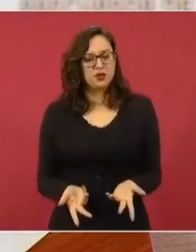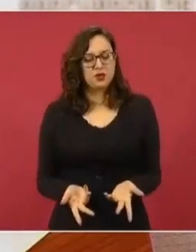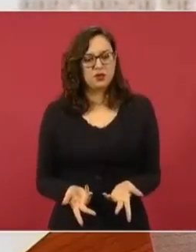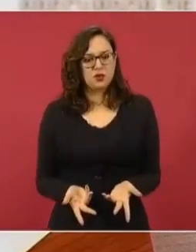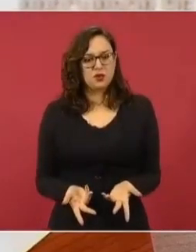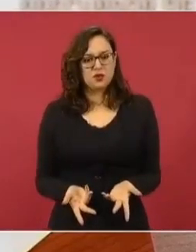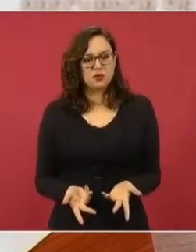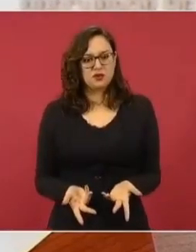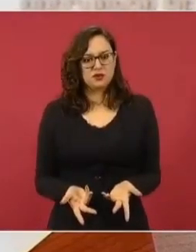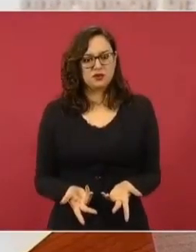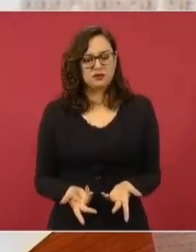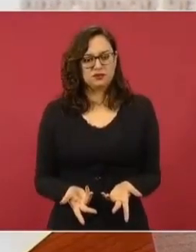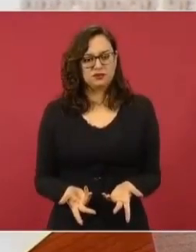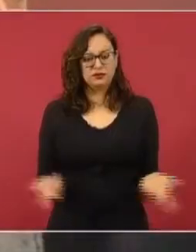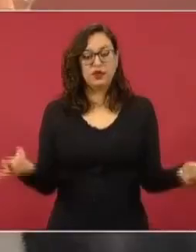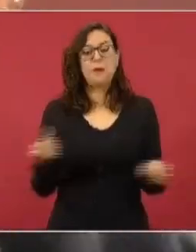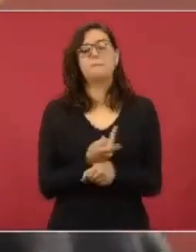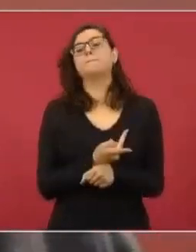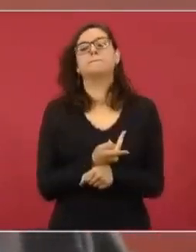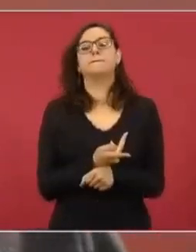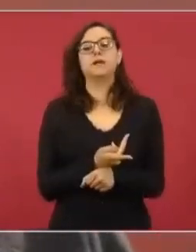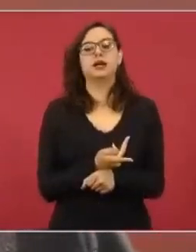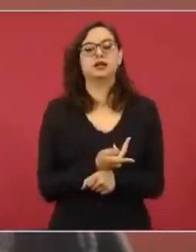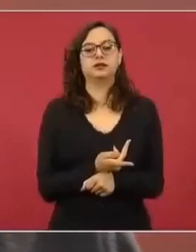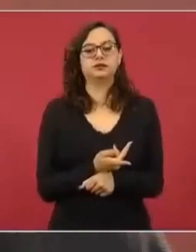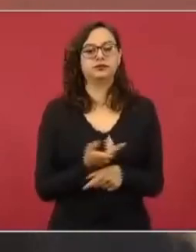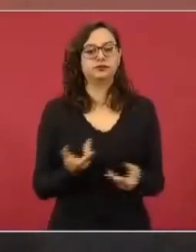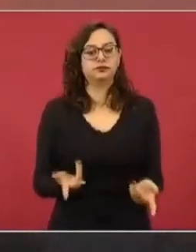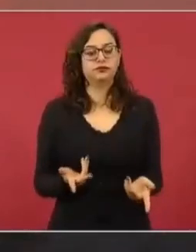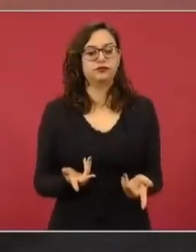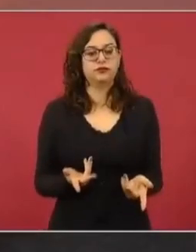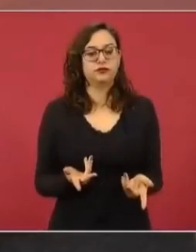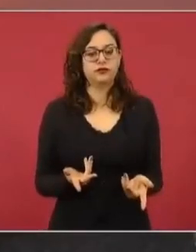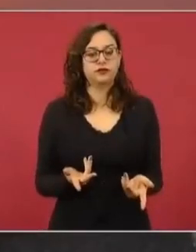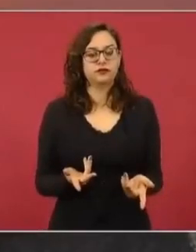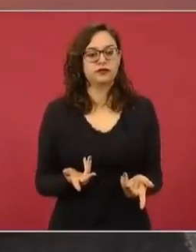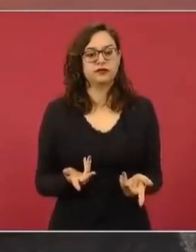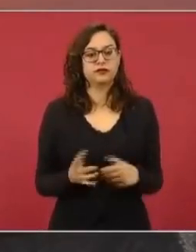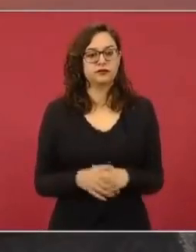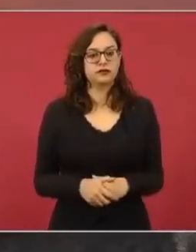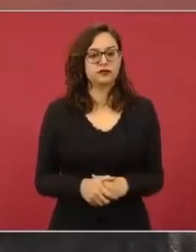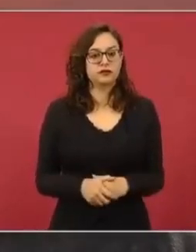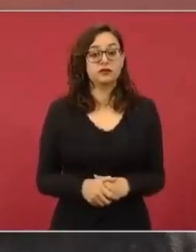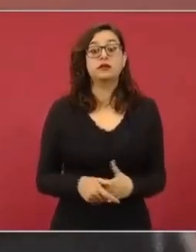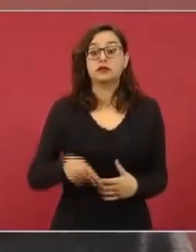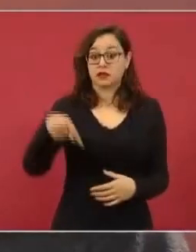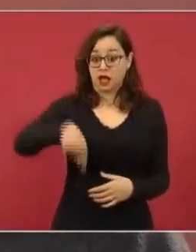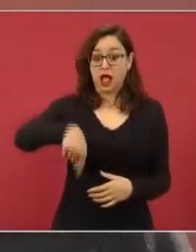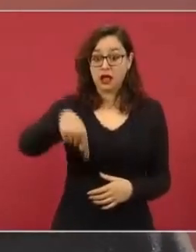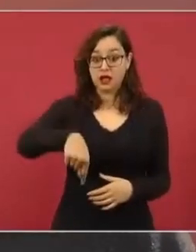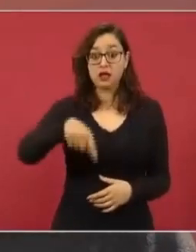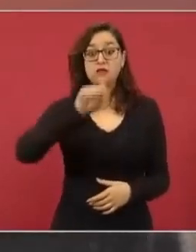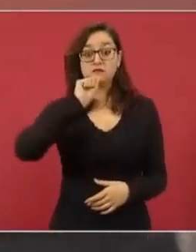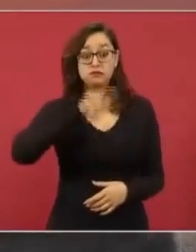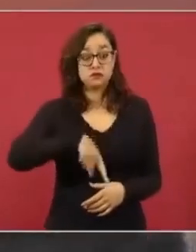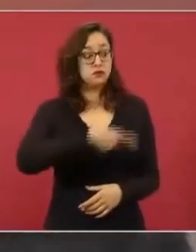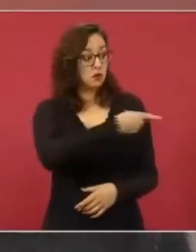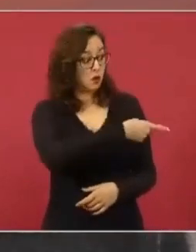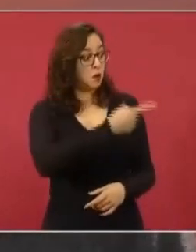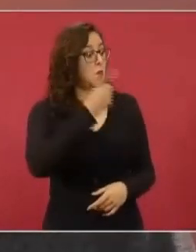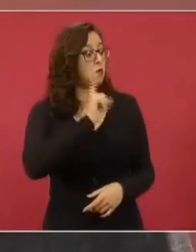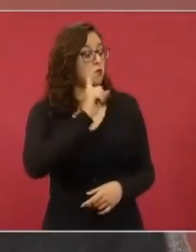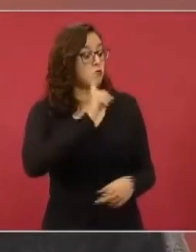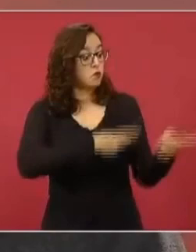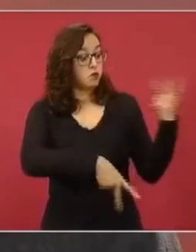cuando se presentan cosas de dueños de medios de comunicación, de sus